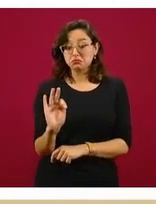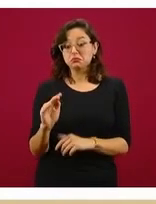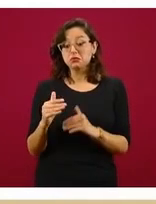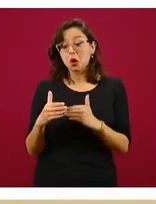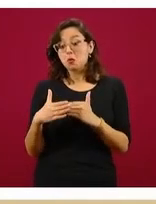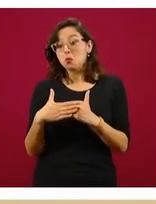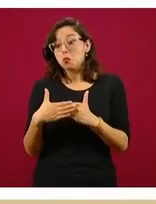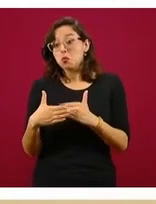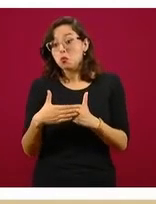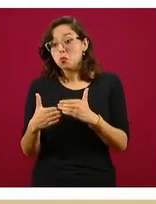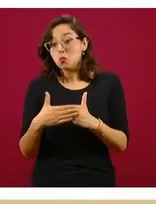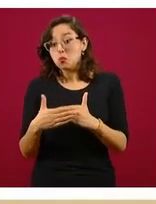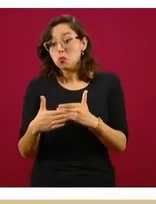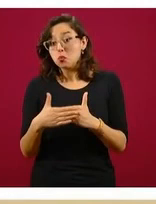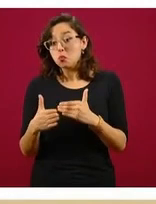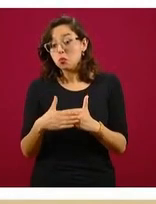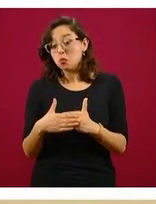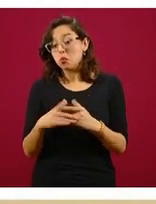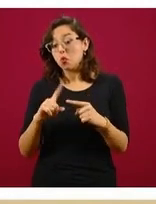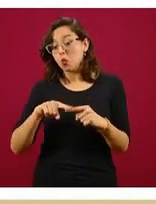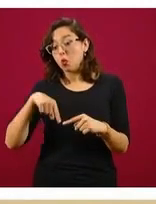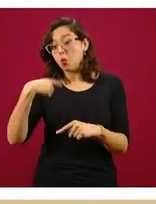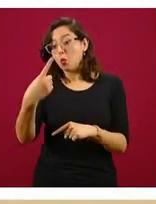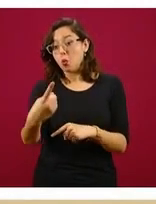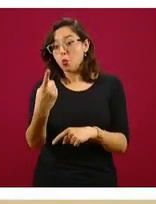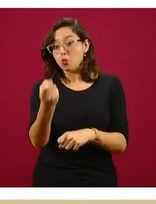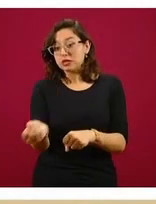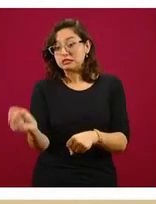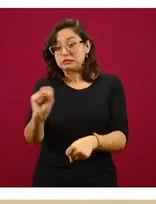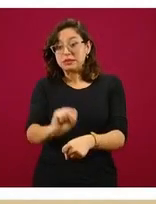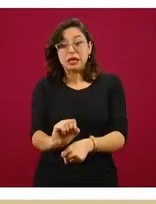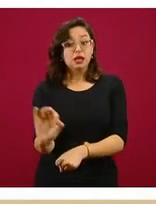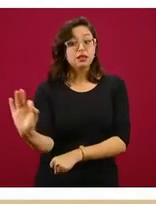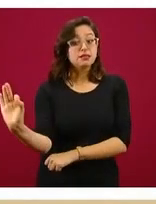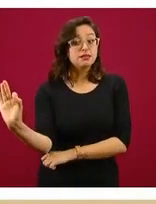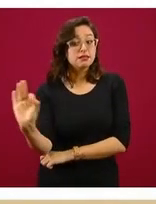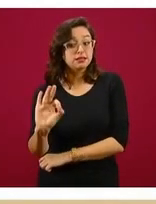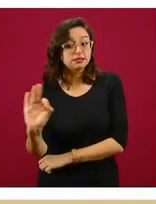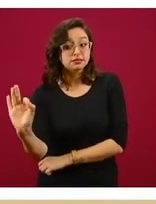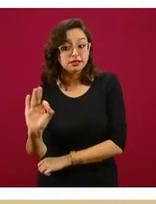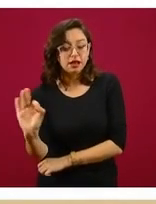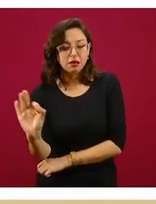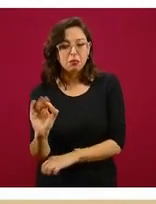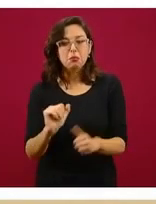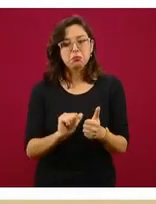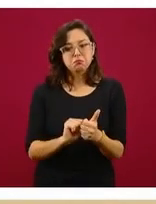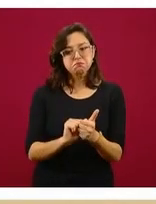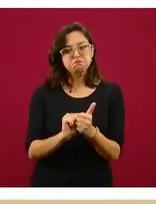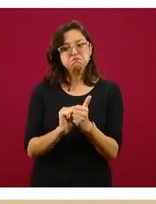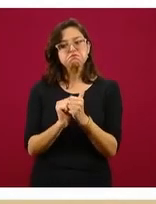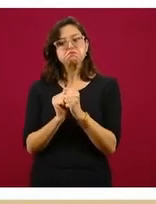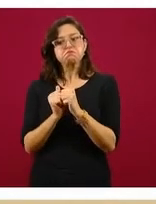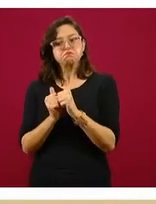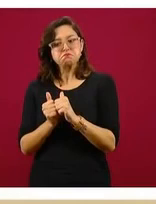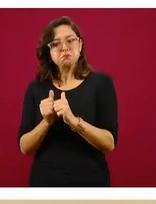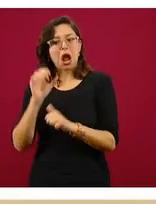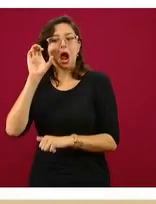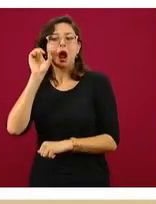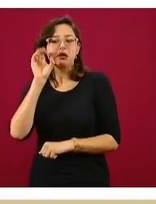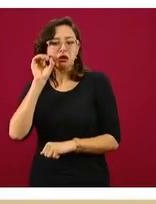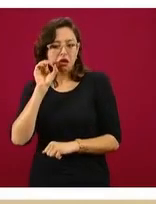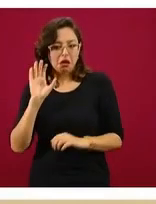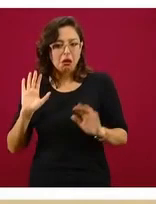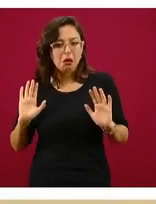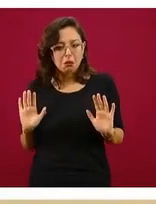futuro cercano, probablemente la siguiente semana, Baja California esté transitando a un color naranja,